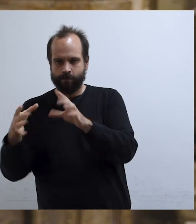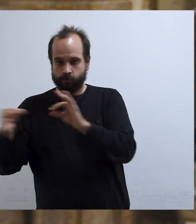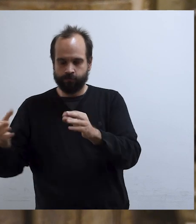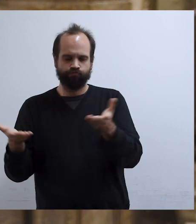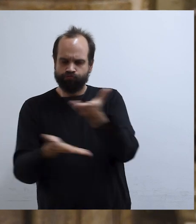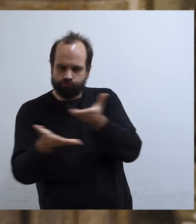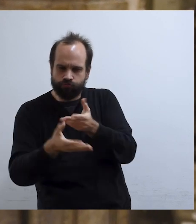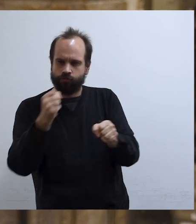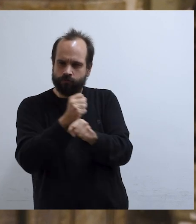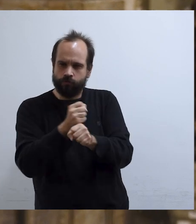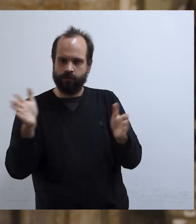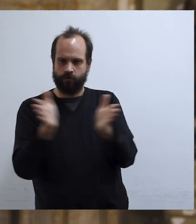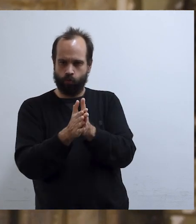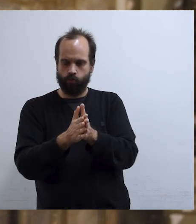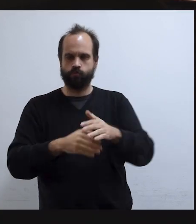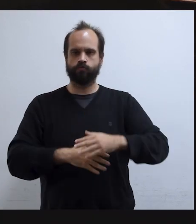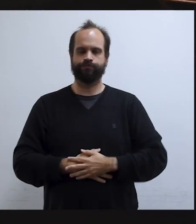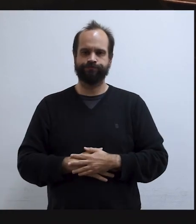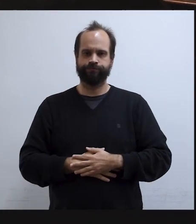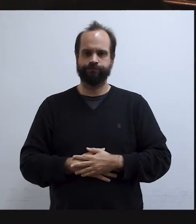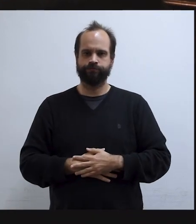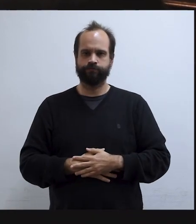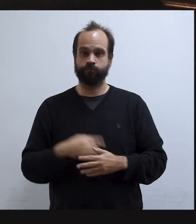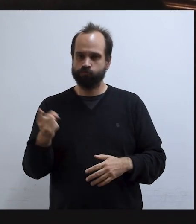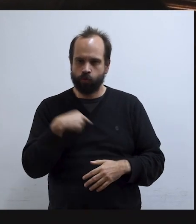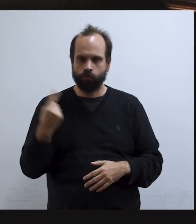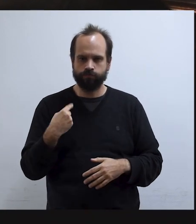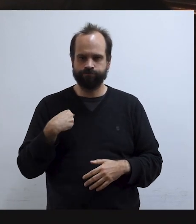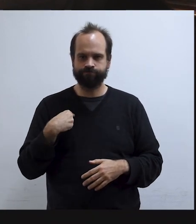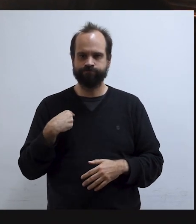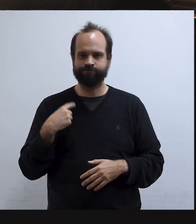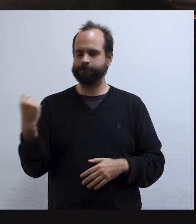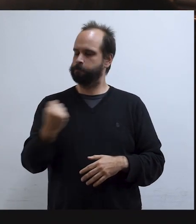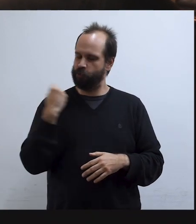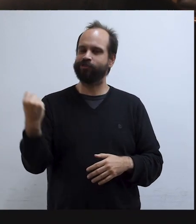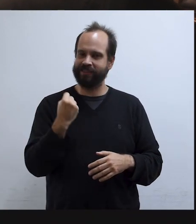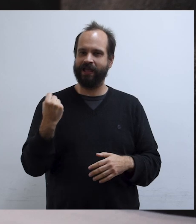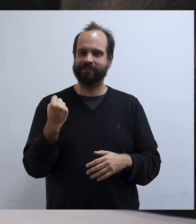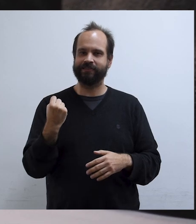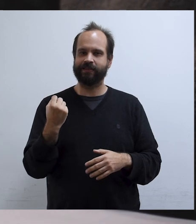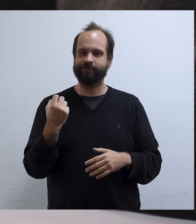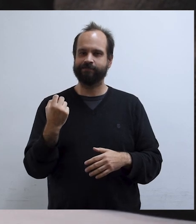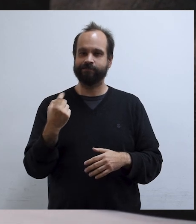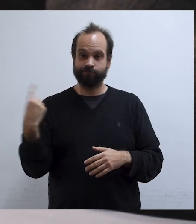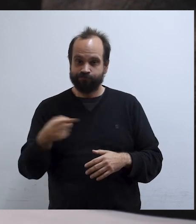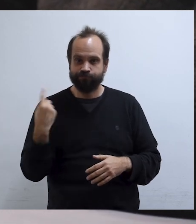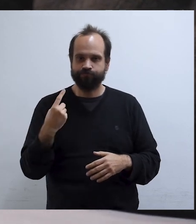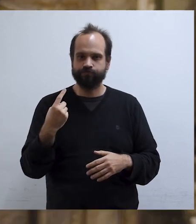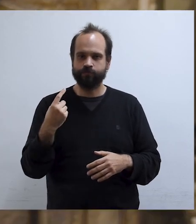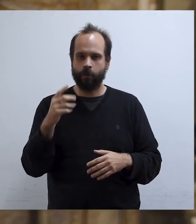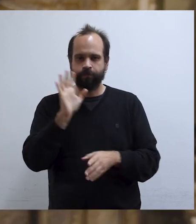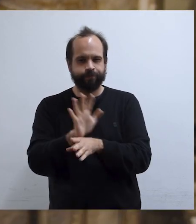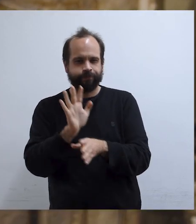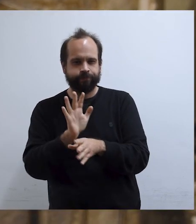colaboración entre ambas entidades. Para nosotros es muy importante. Nosotros estamos